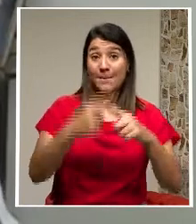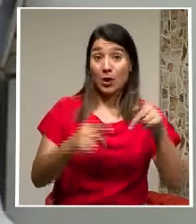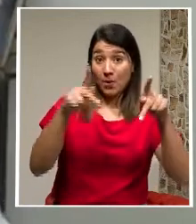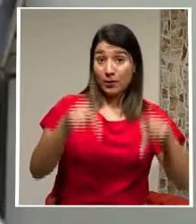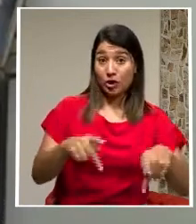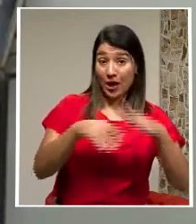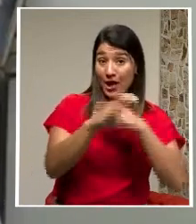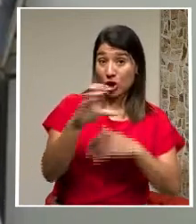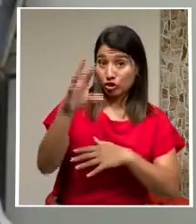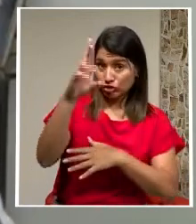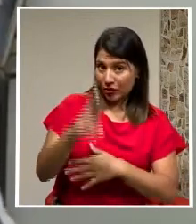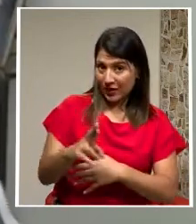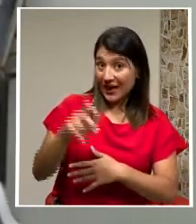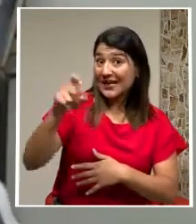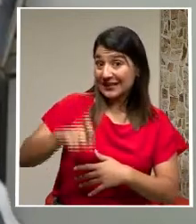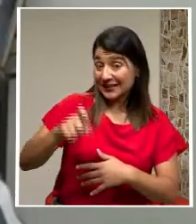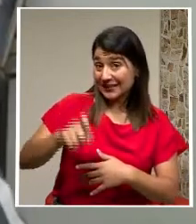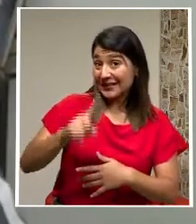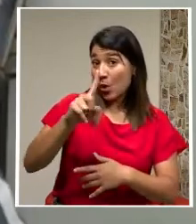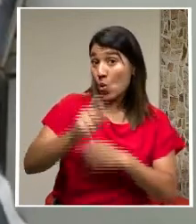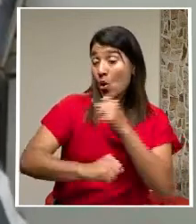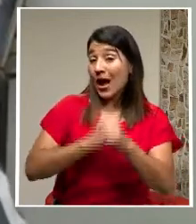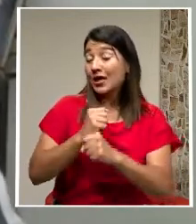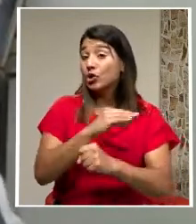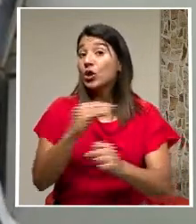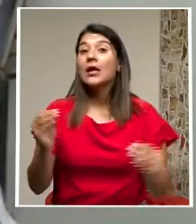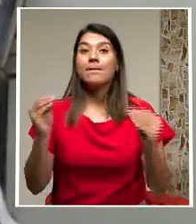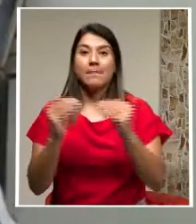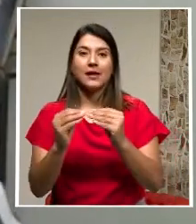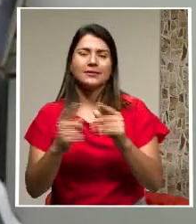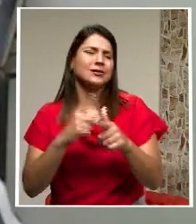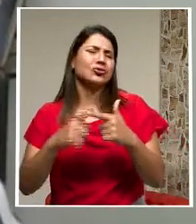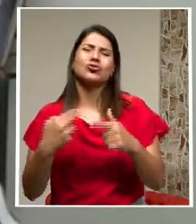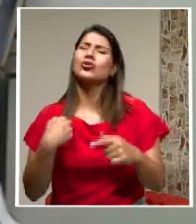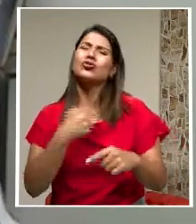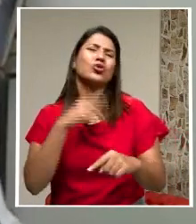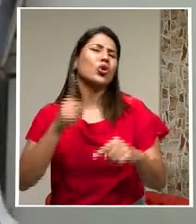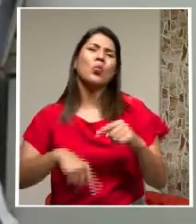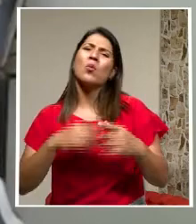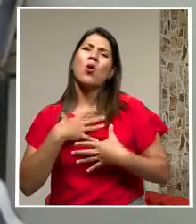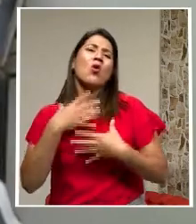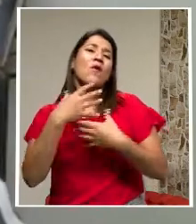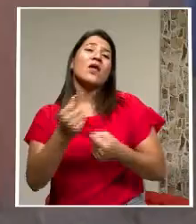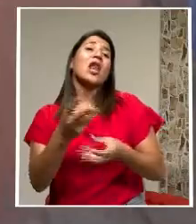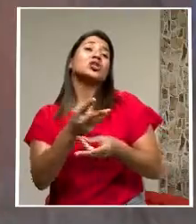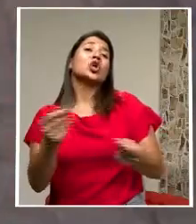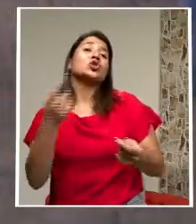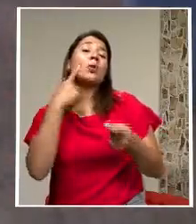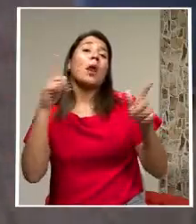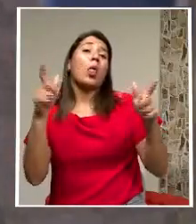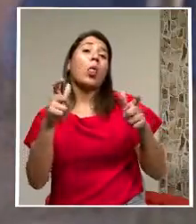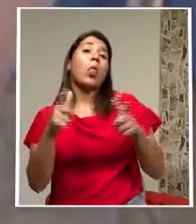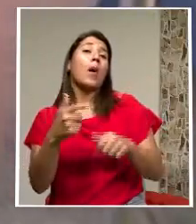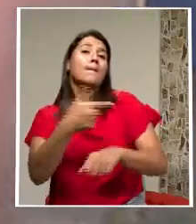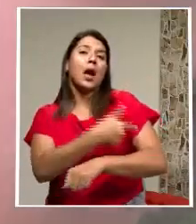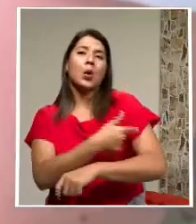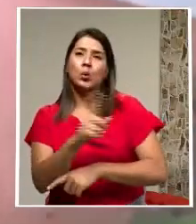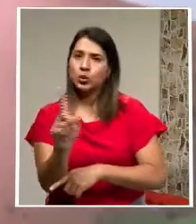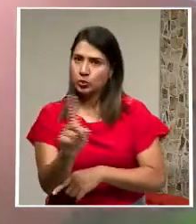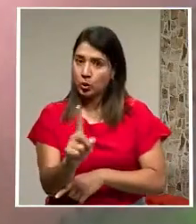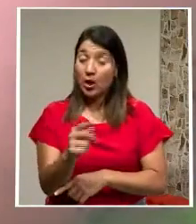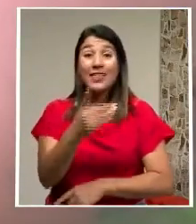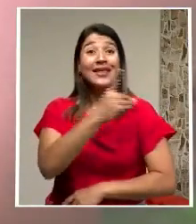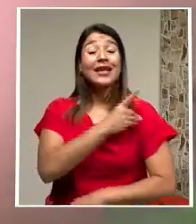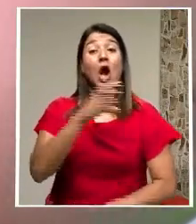Rica Nos va a tardar Más de un año No podemos Confiarnos En que las vacunas Son la solución La directora De la OPS